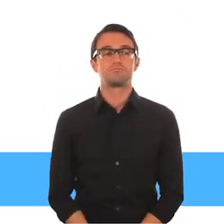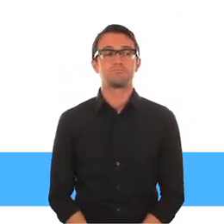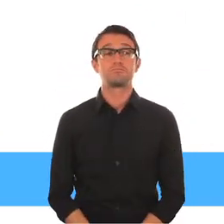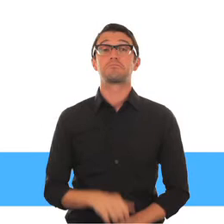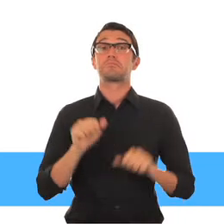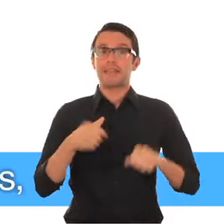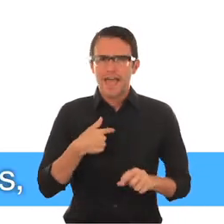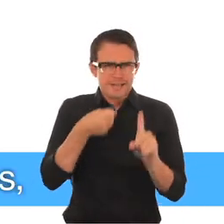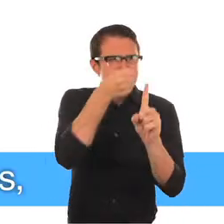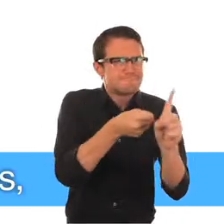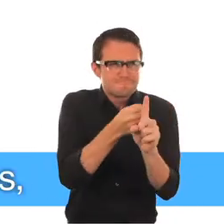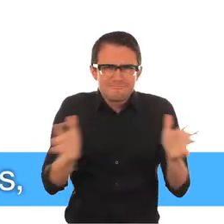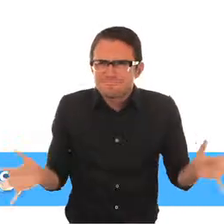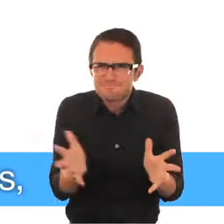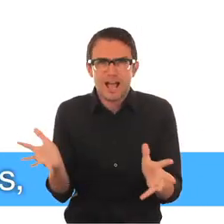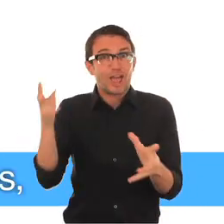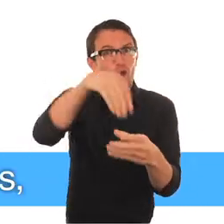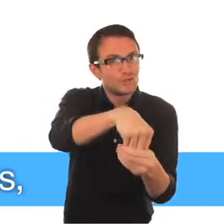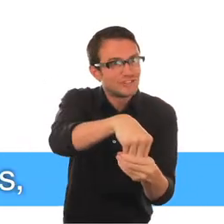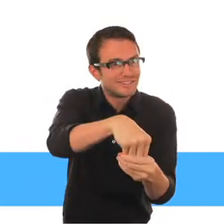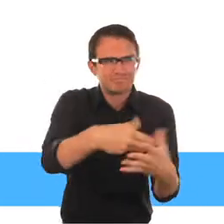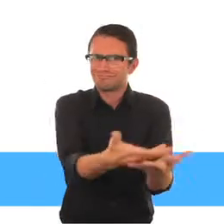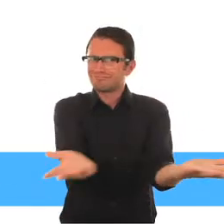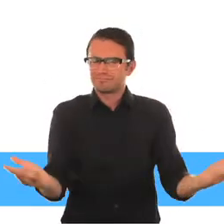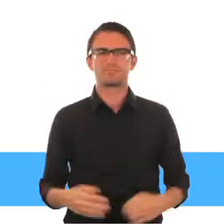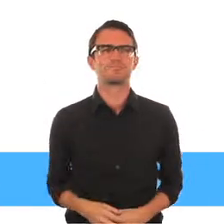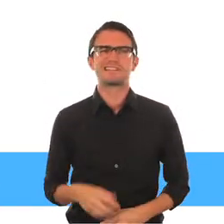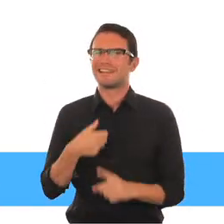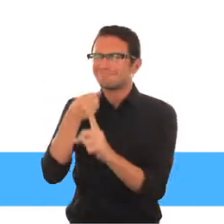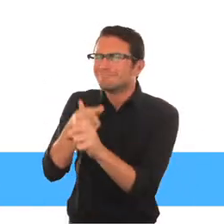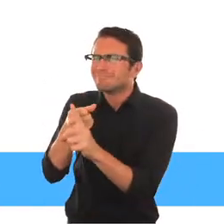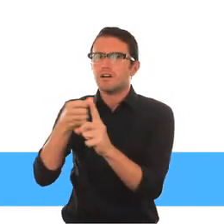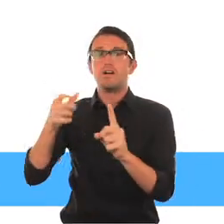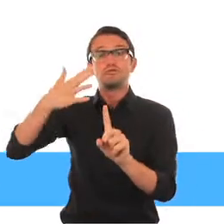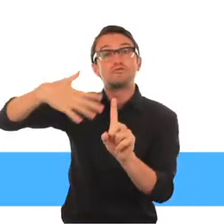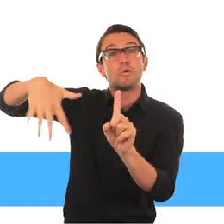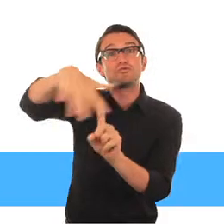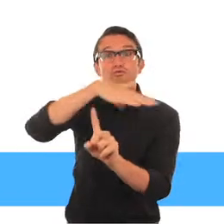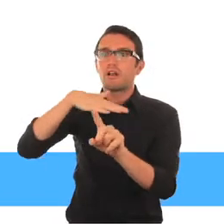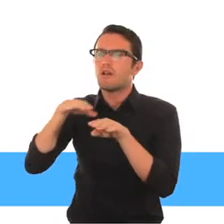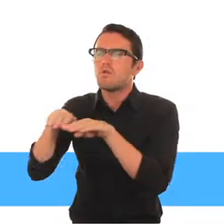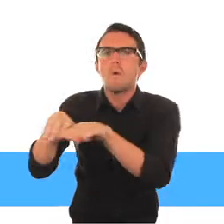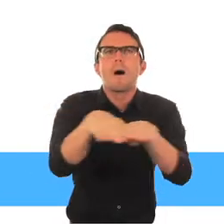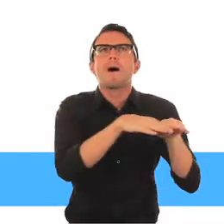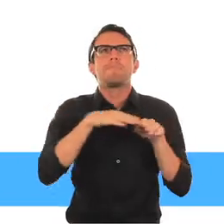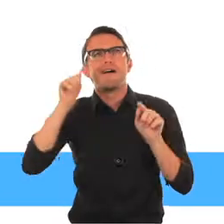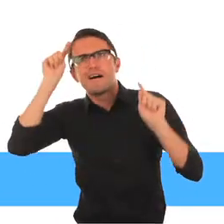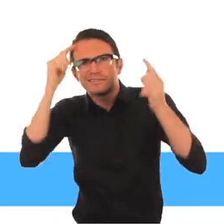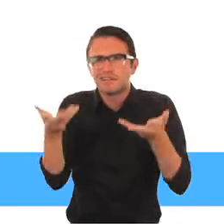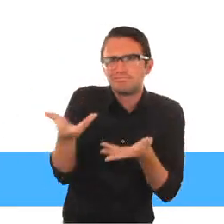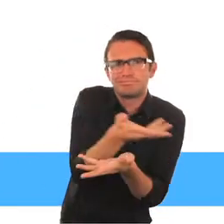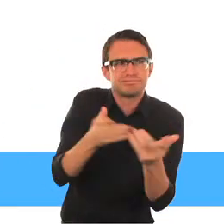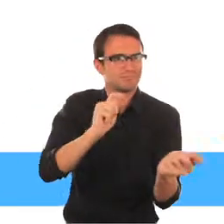Podemos promover la inclusión en todo lo que hacemos, ocuparnos de normas y prácticas sociales y culturales Combatiendo en forma